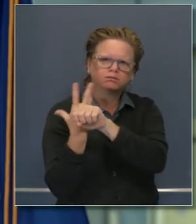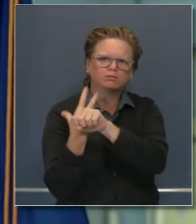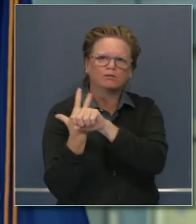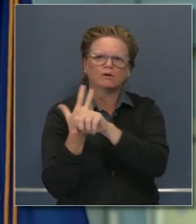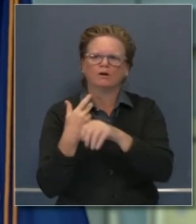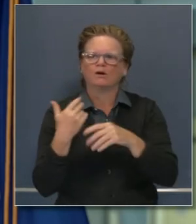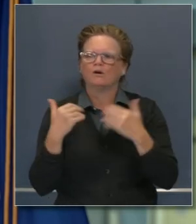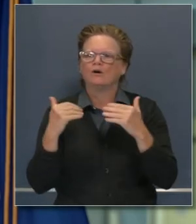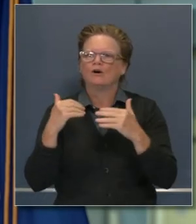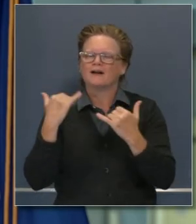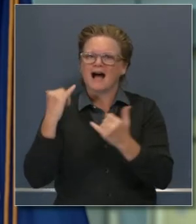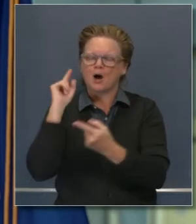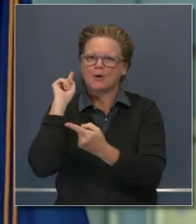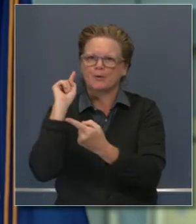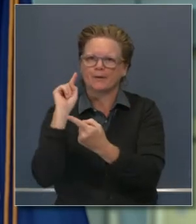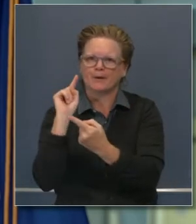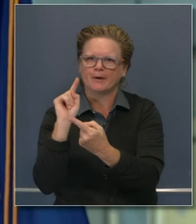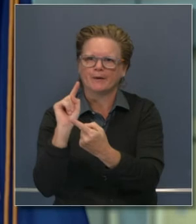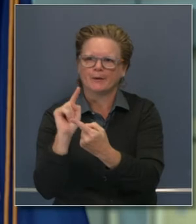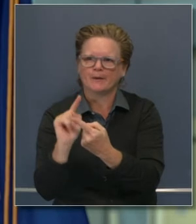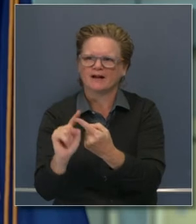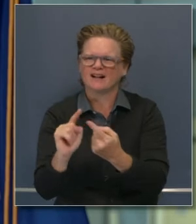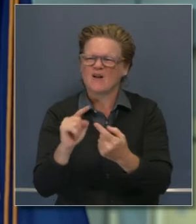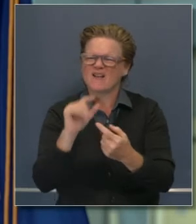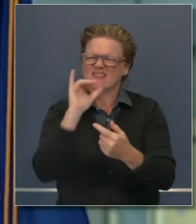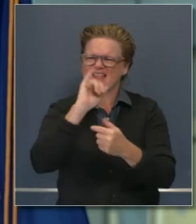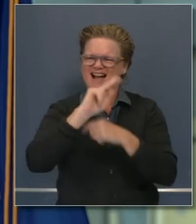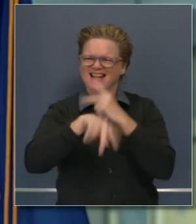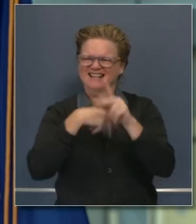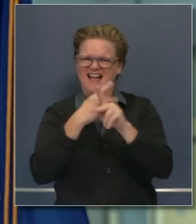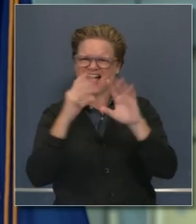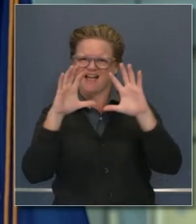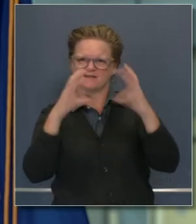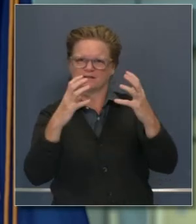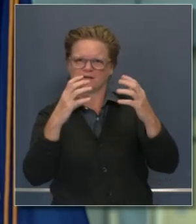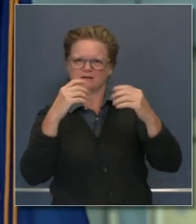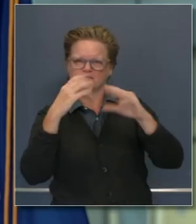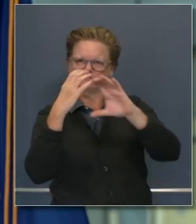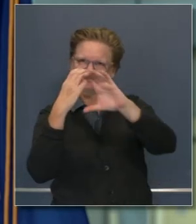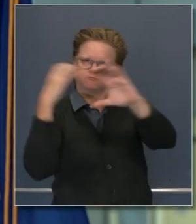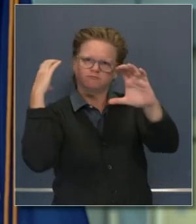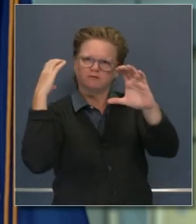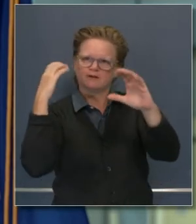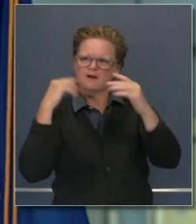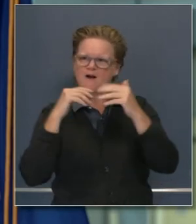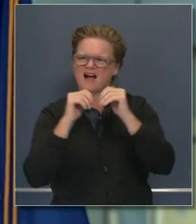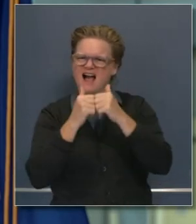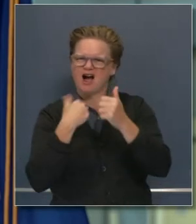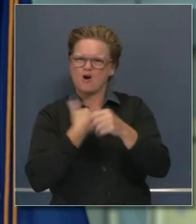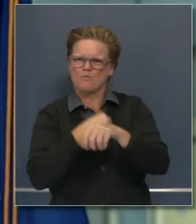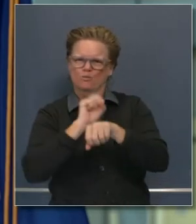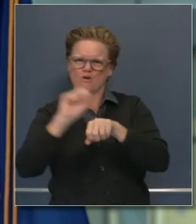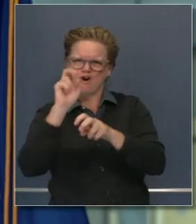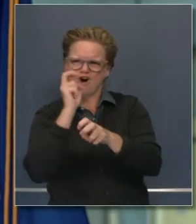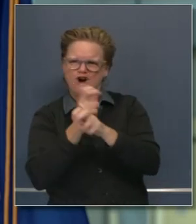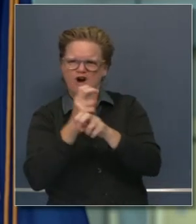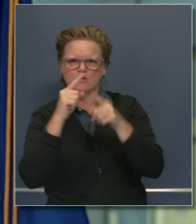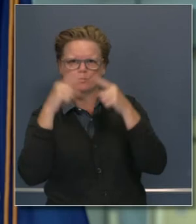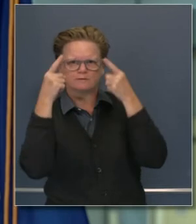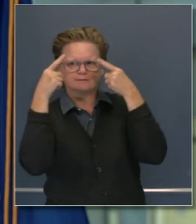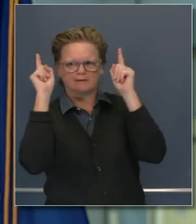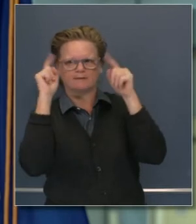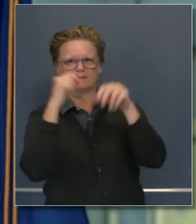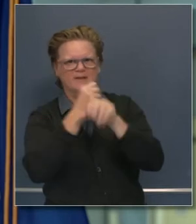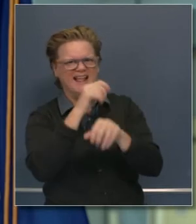combustibles fósiles que se han reducido. Este fue un esfuerzo considerablemente importante para